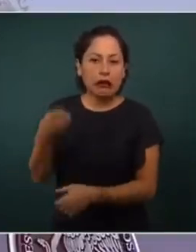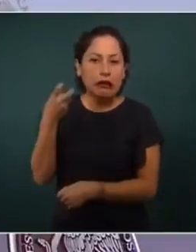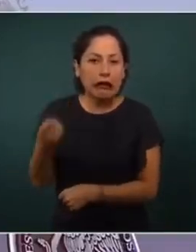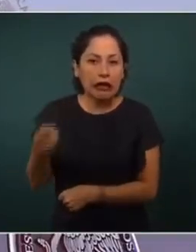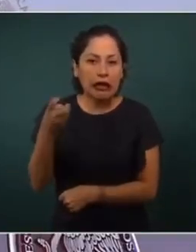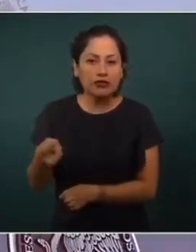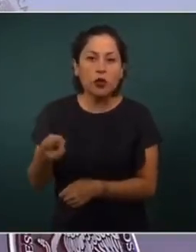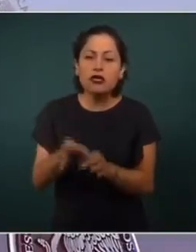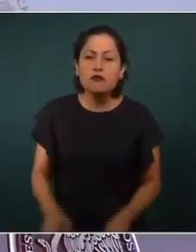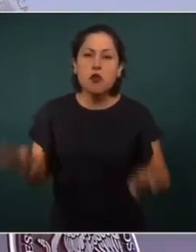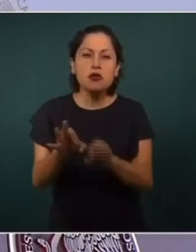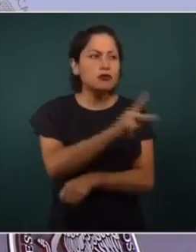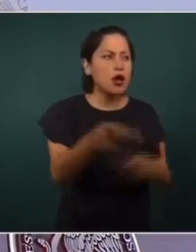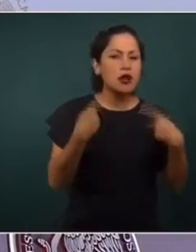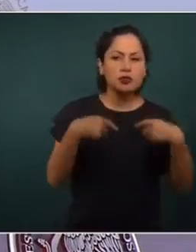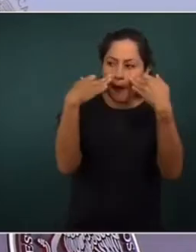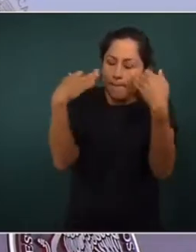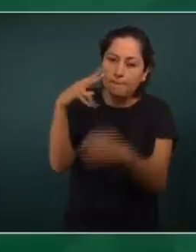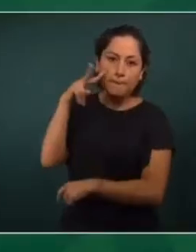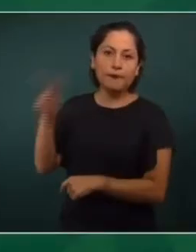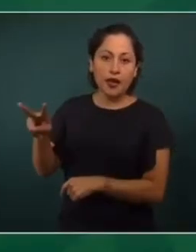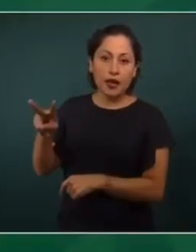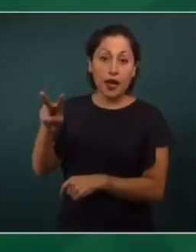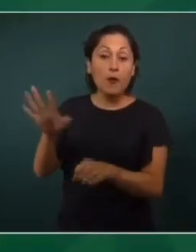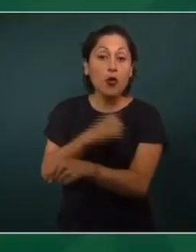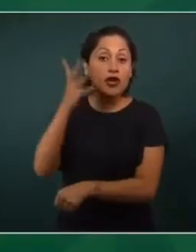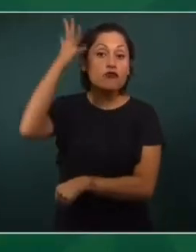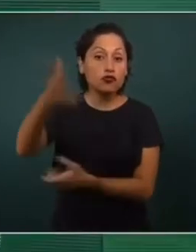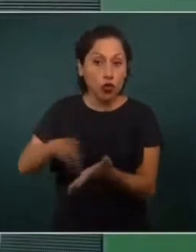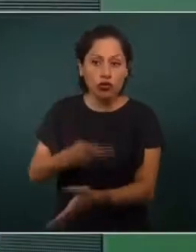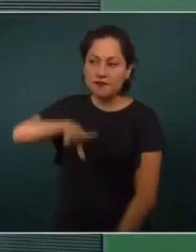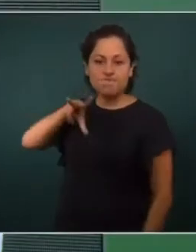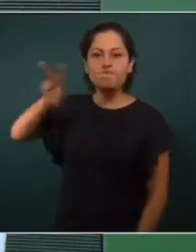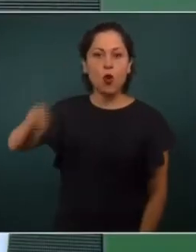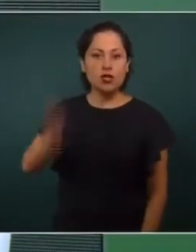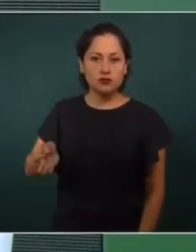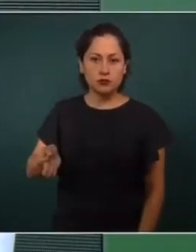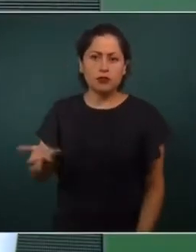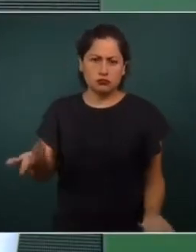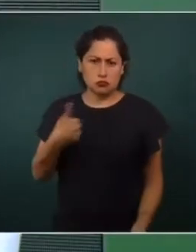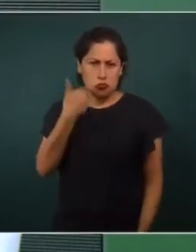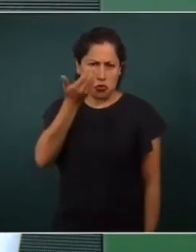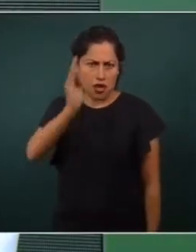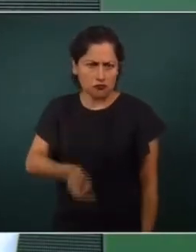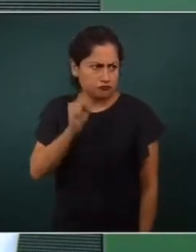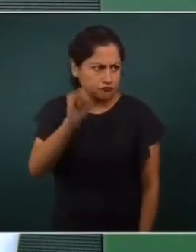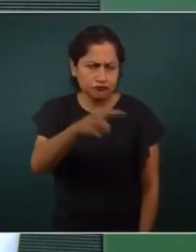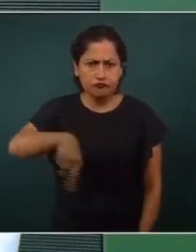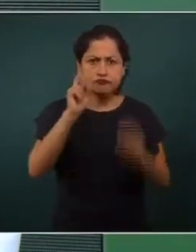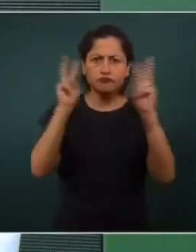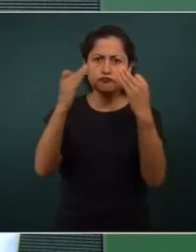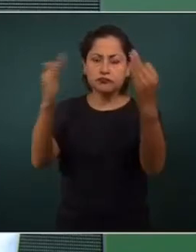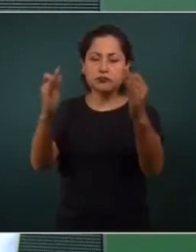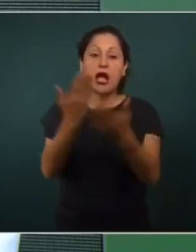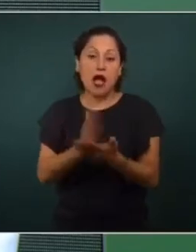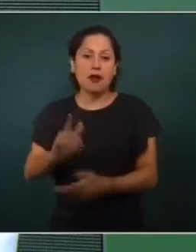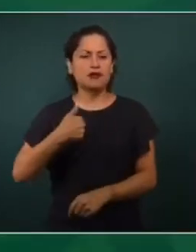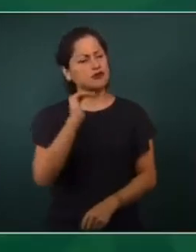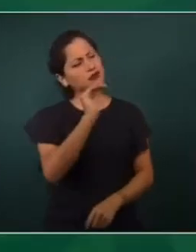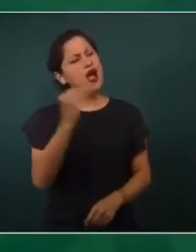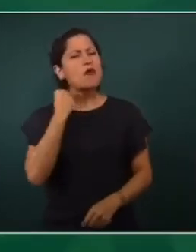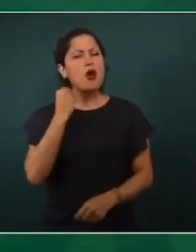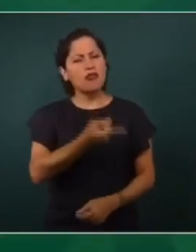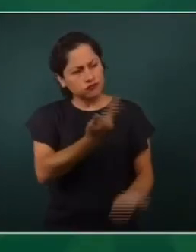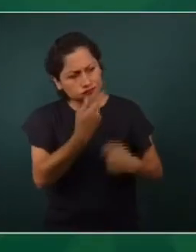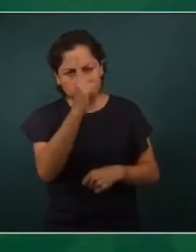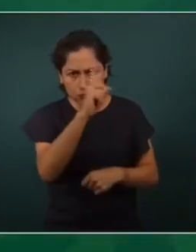Para no regresar a lo mismo Entonces yo sí estoy a favor de eso Además He estado preguntando con abogados Y me dicen Que las pruebas